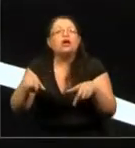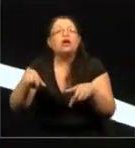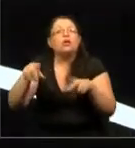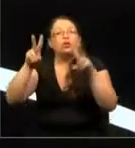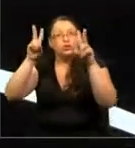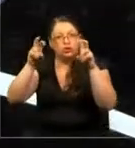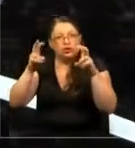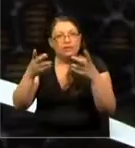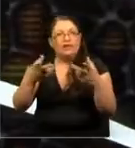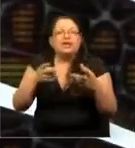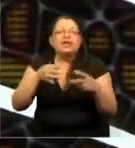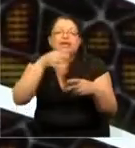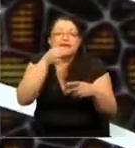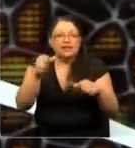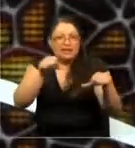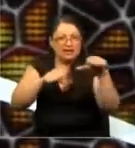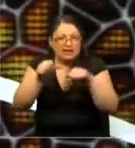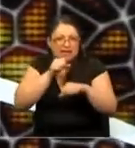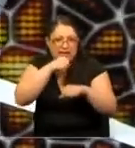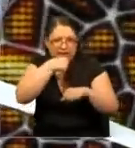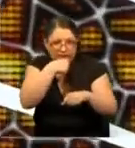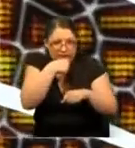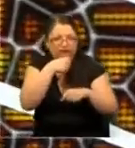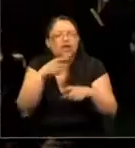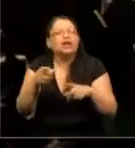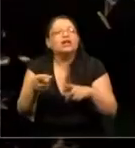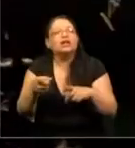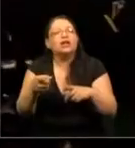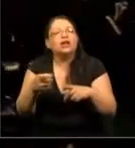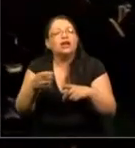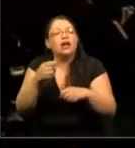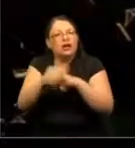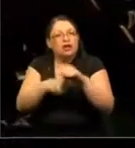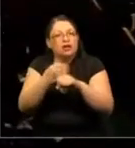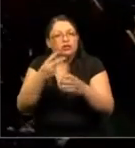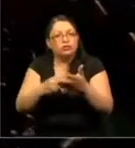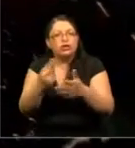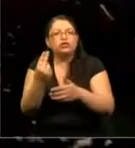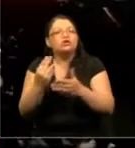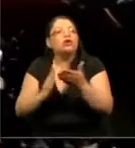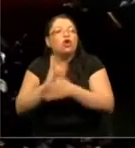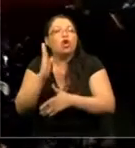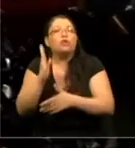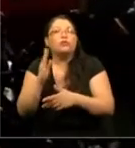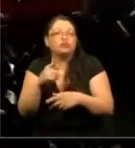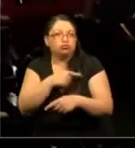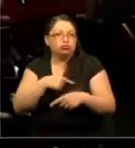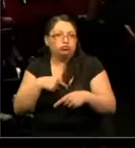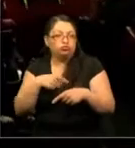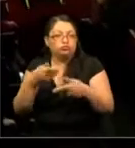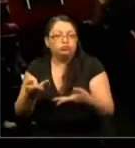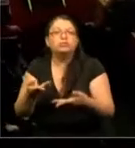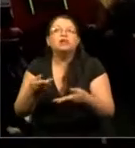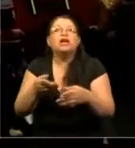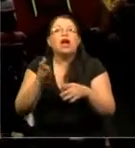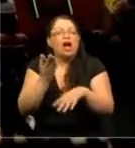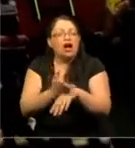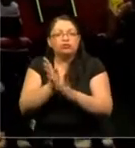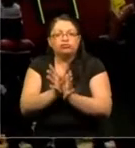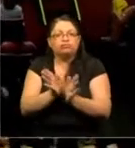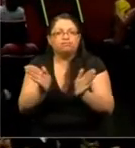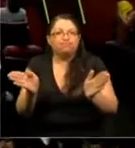que se denomina la gerosciencia. Es un concepto que se acuñó el año 2012 y que conecta dos áreas que transitaron caminos